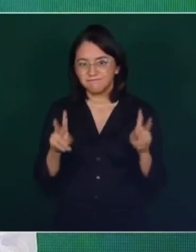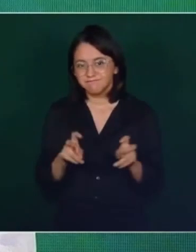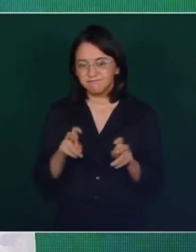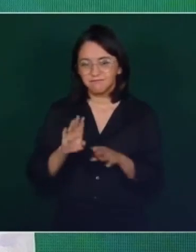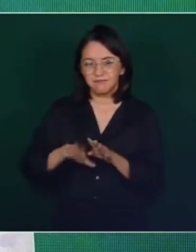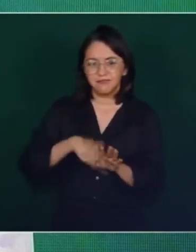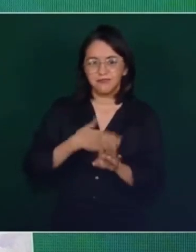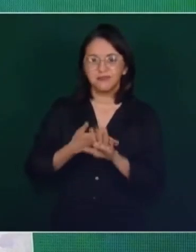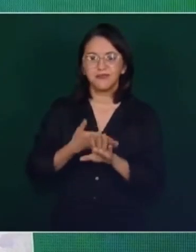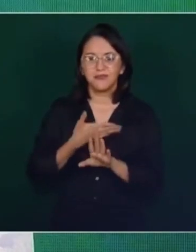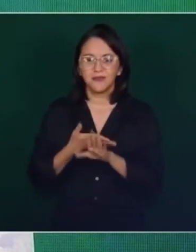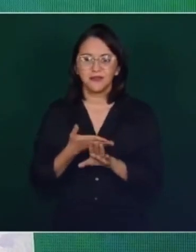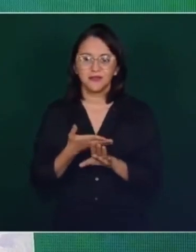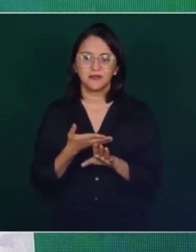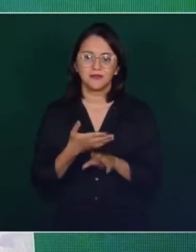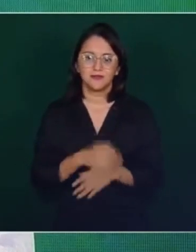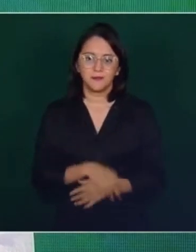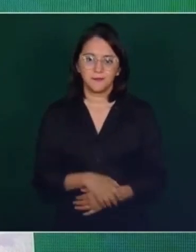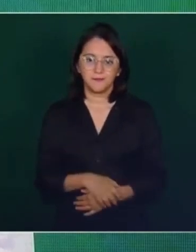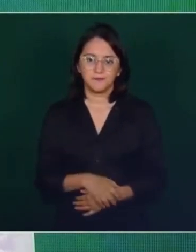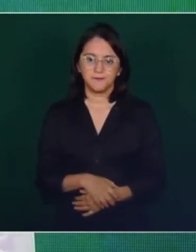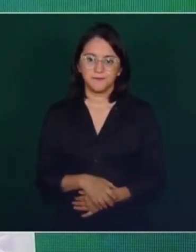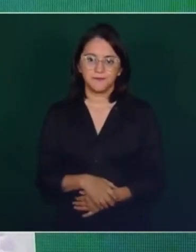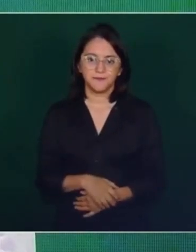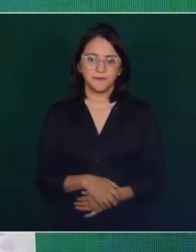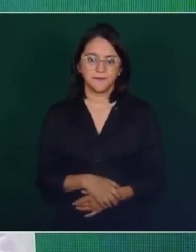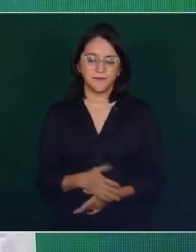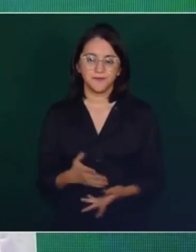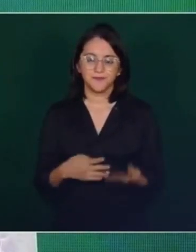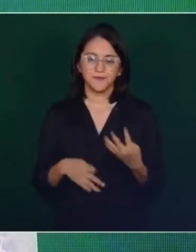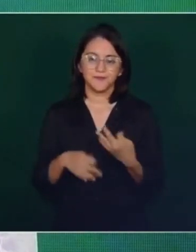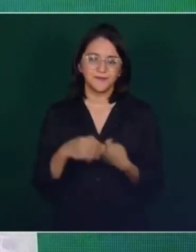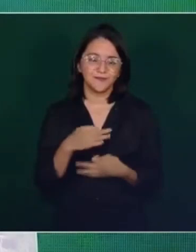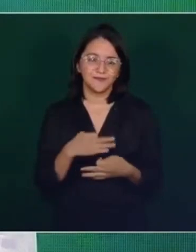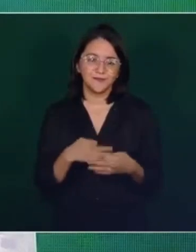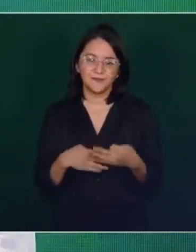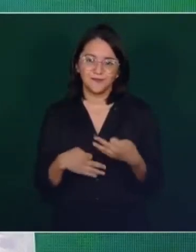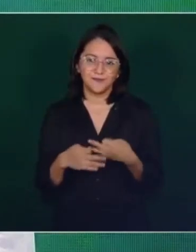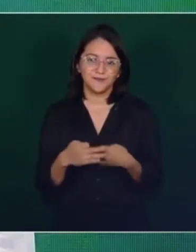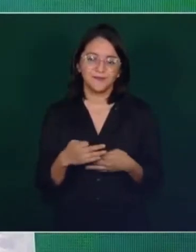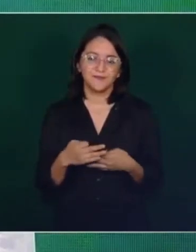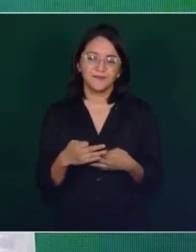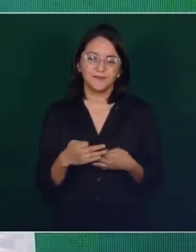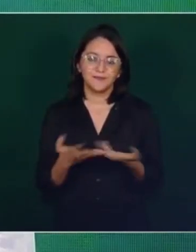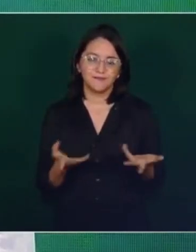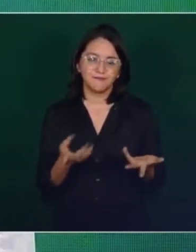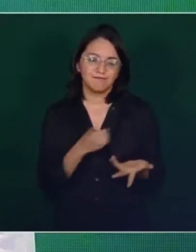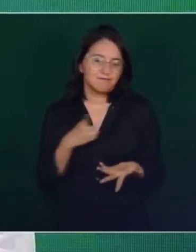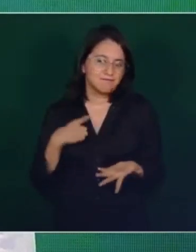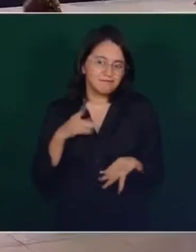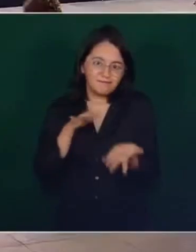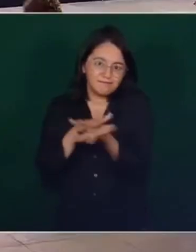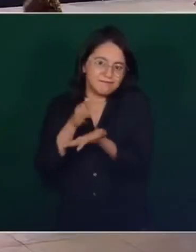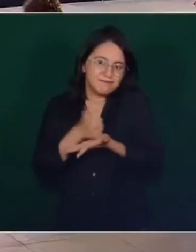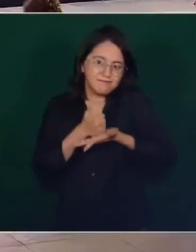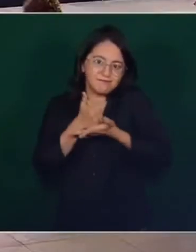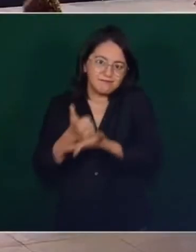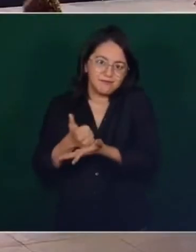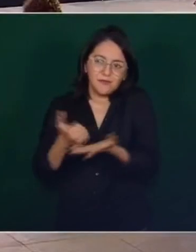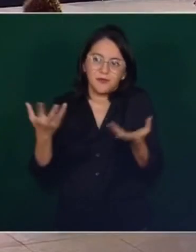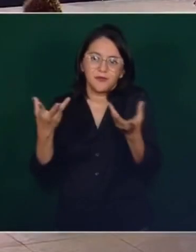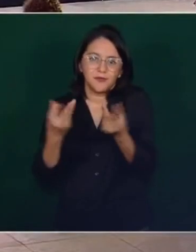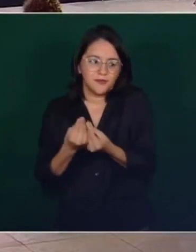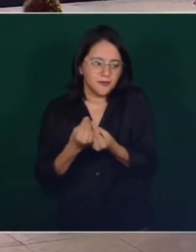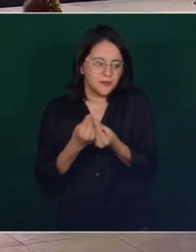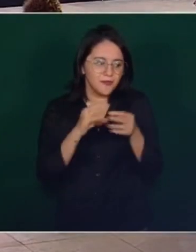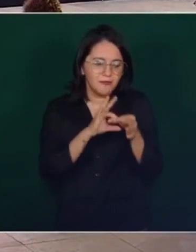con violencia y todos tenemos que ayudarnos unos a otros